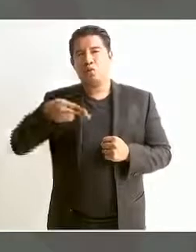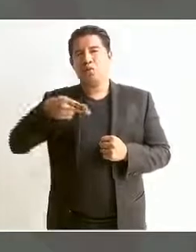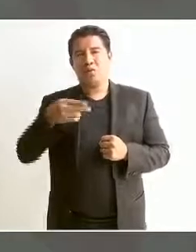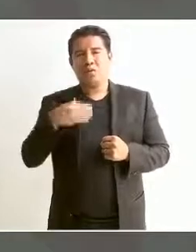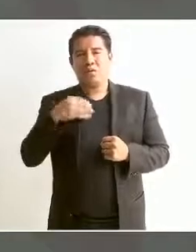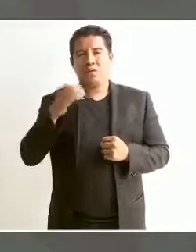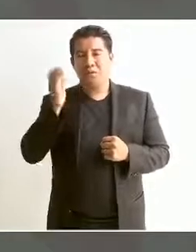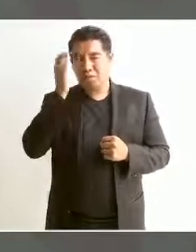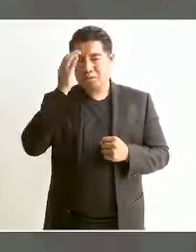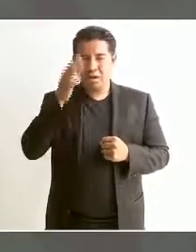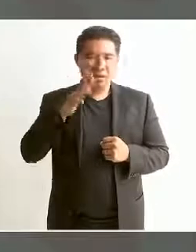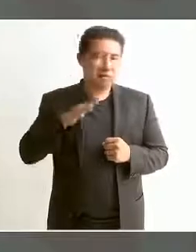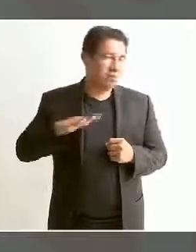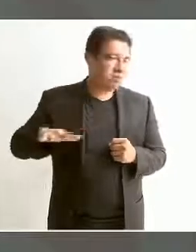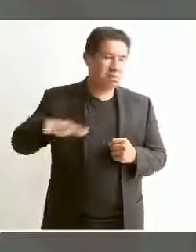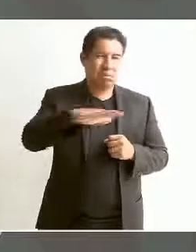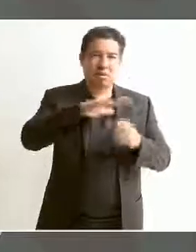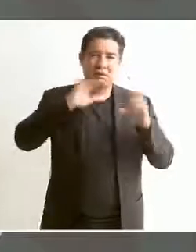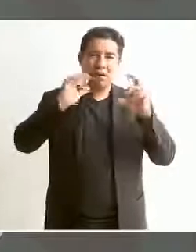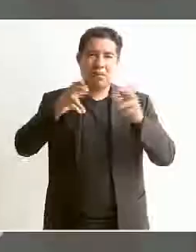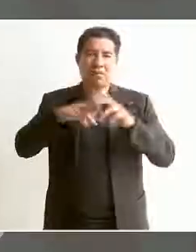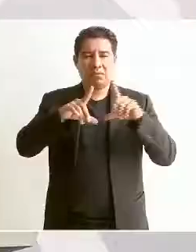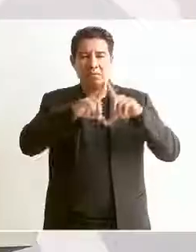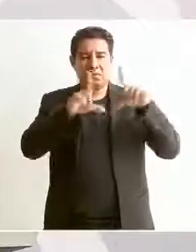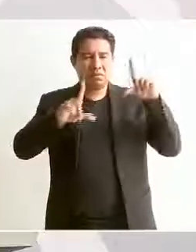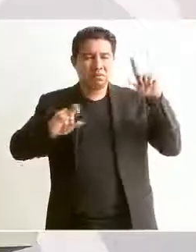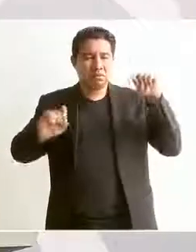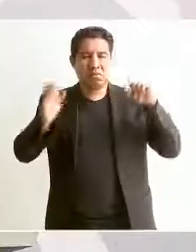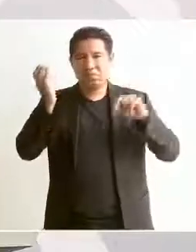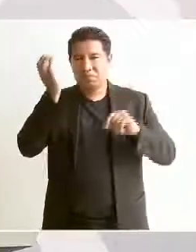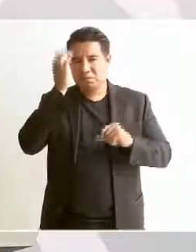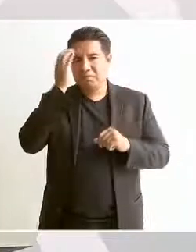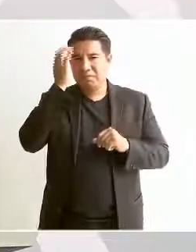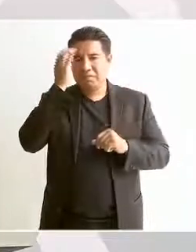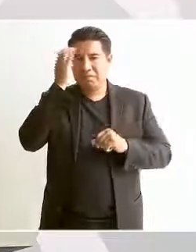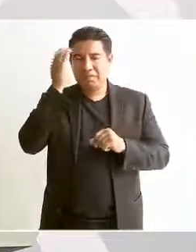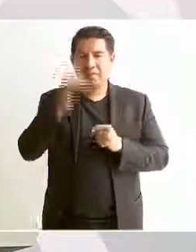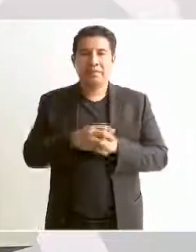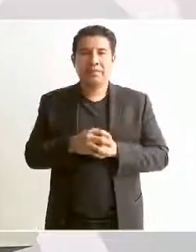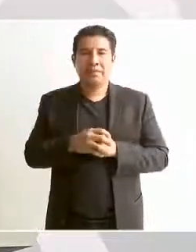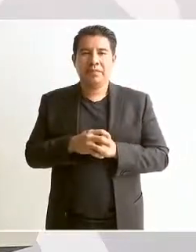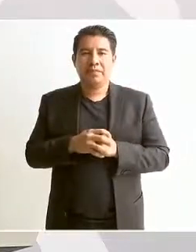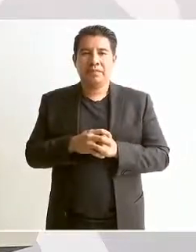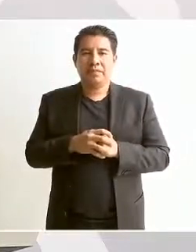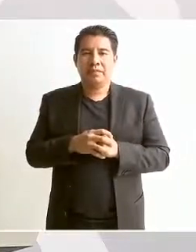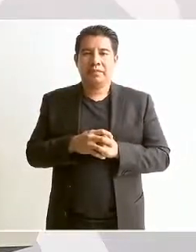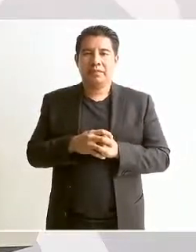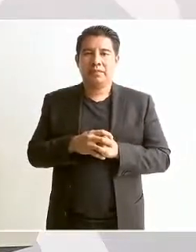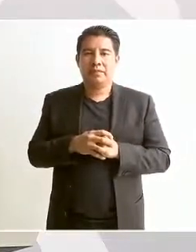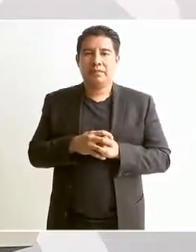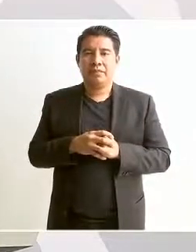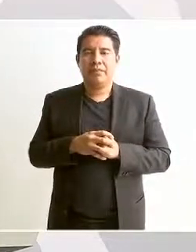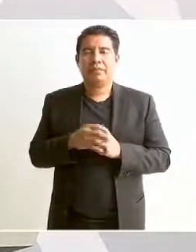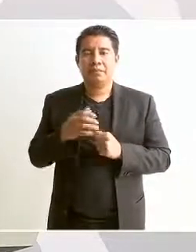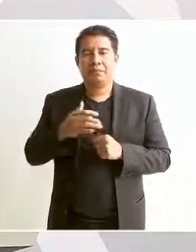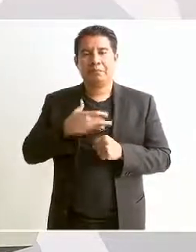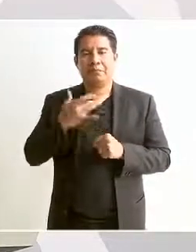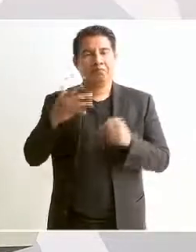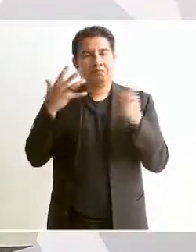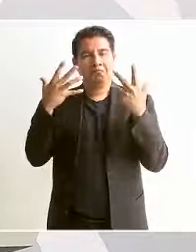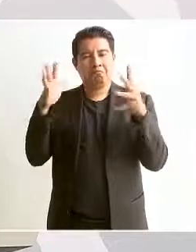todo Chiapas y de conocer todo el país. Y por eso celebro